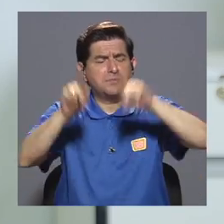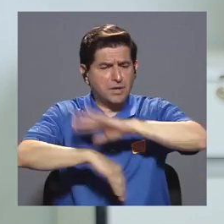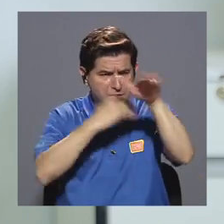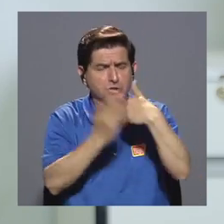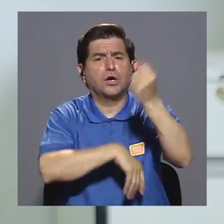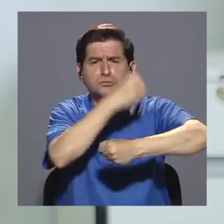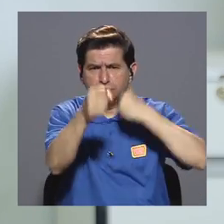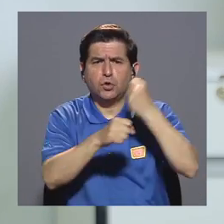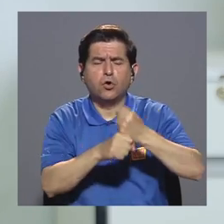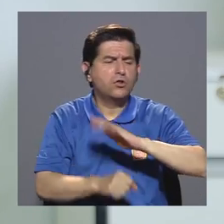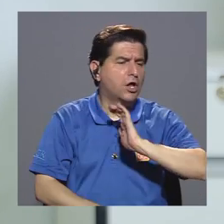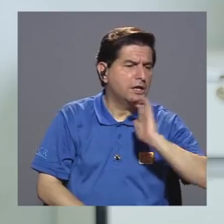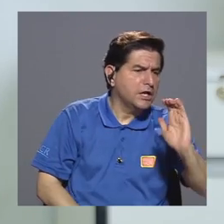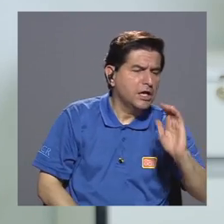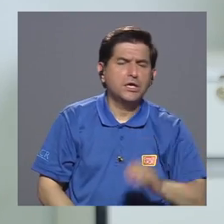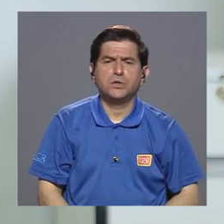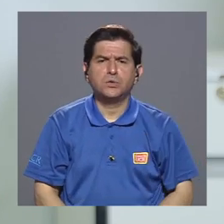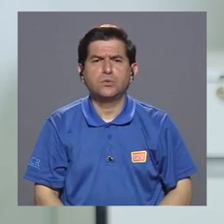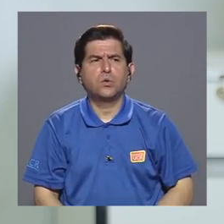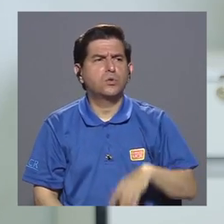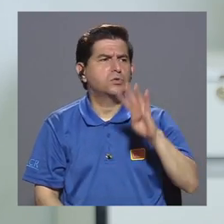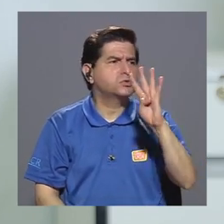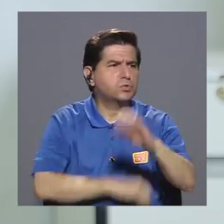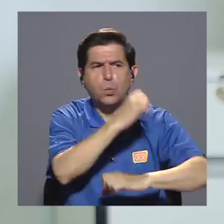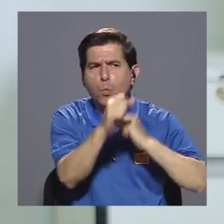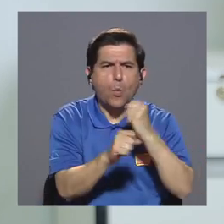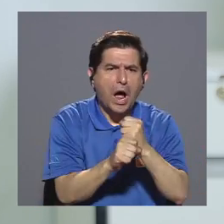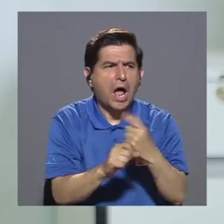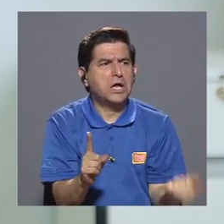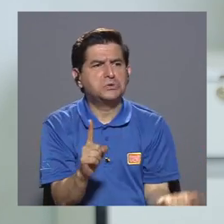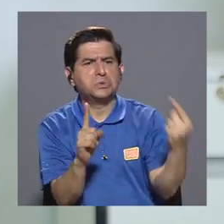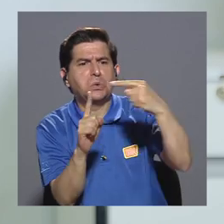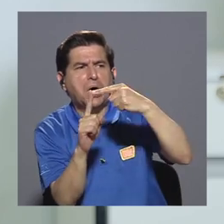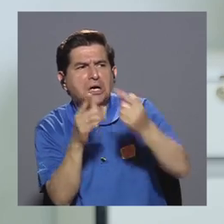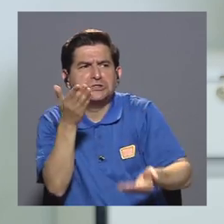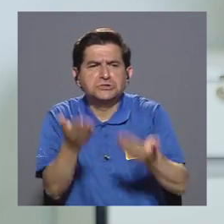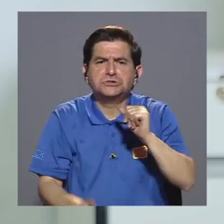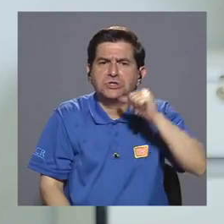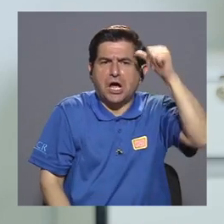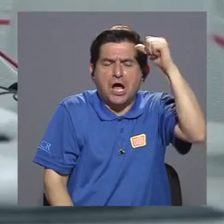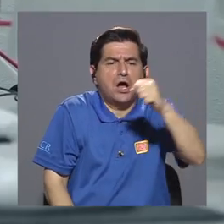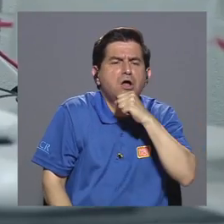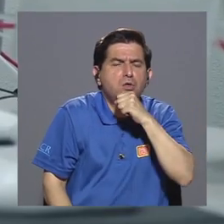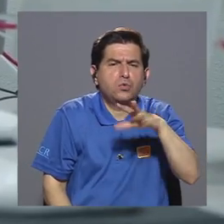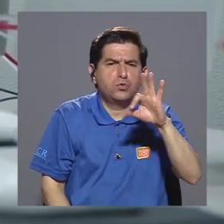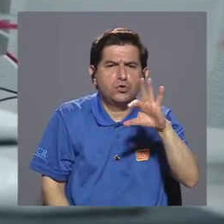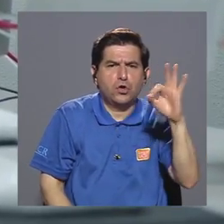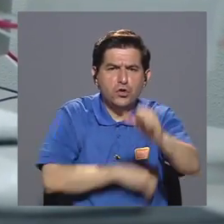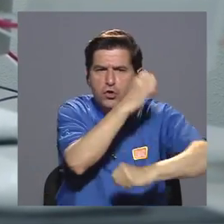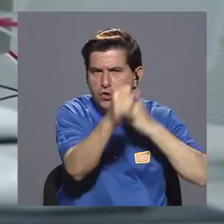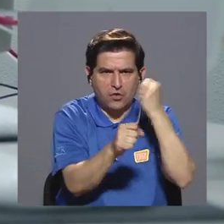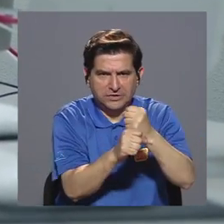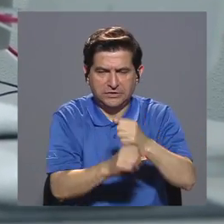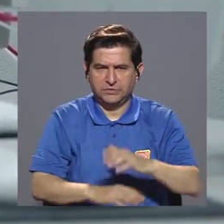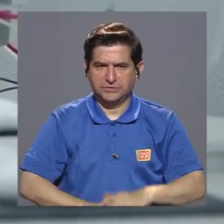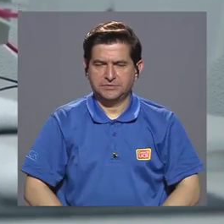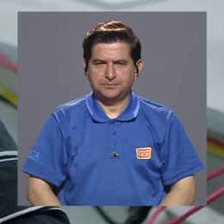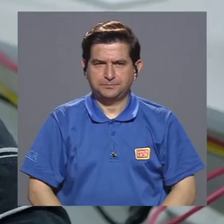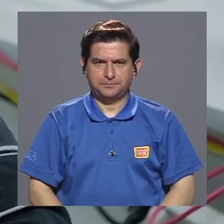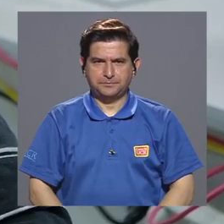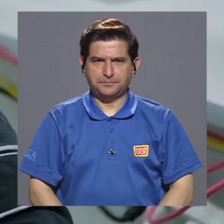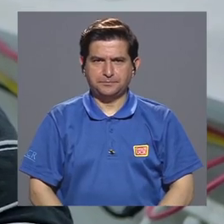gente de todas las edades, desde niños de 4 años hasta adultos mayores de 99 años.